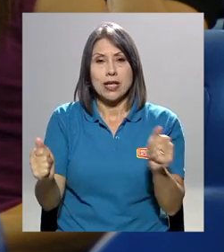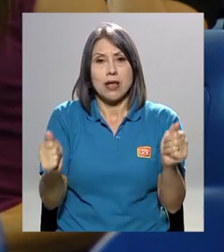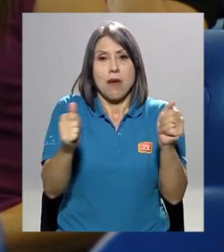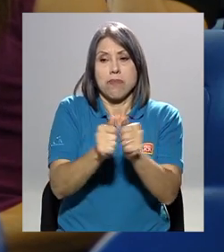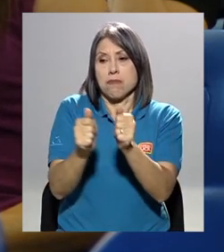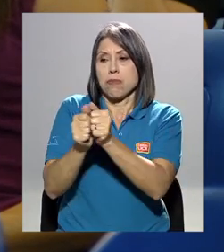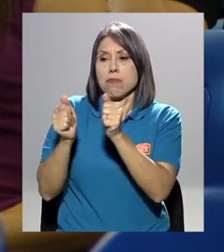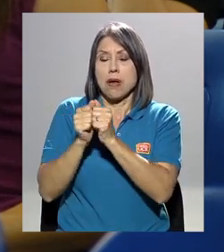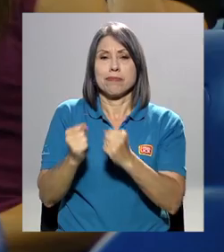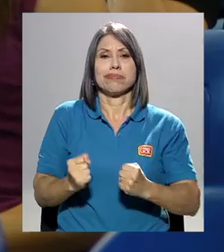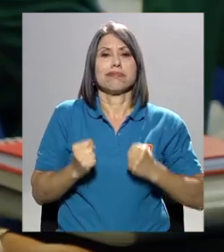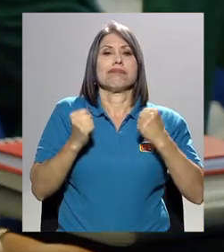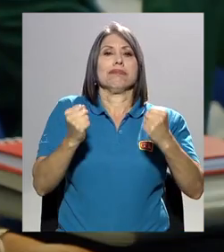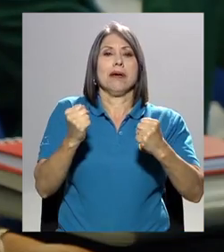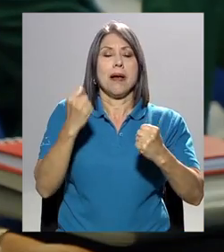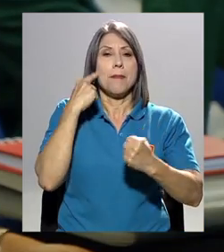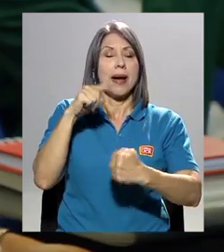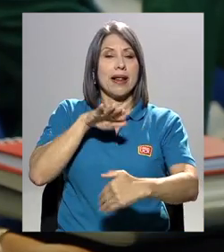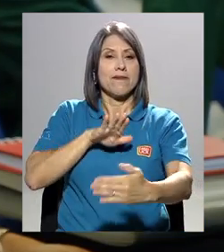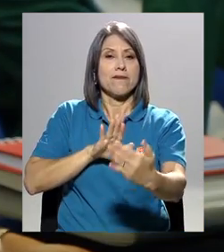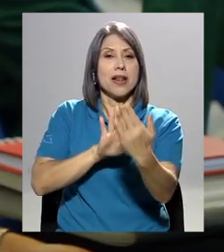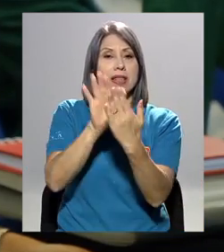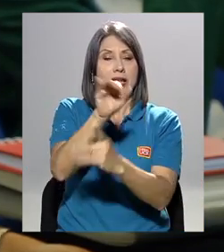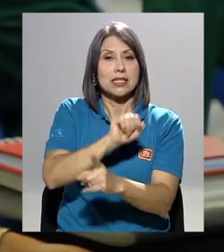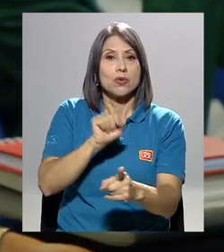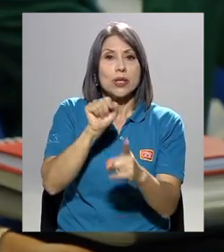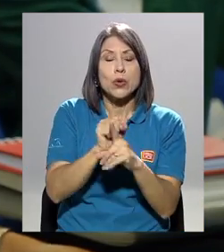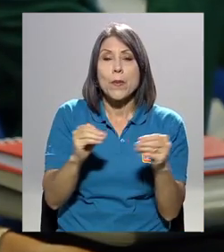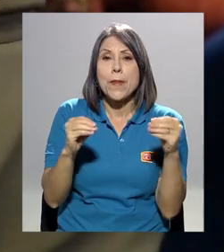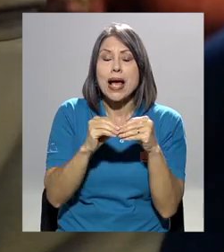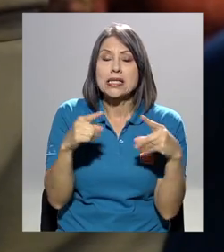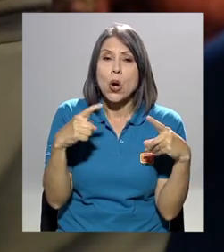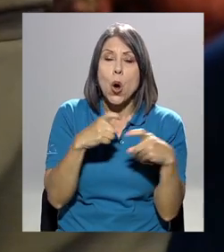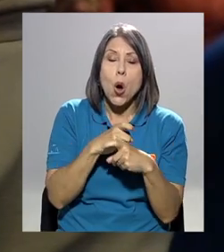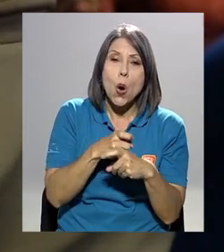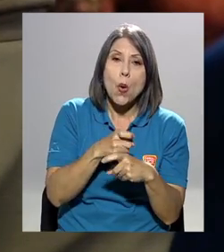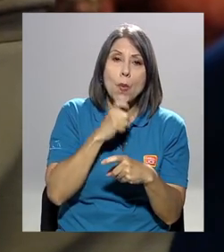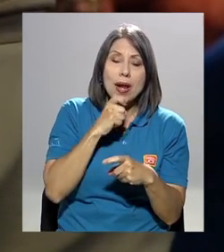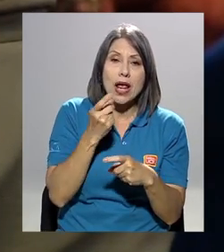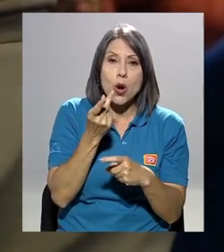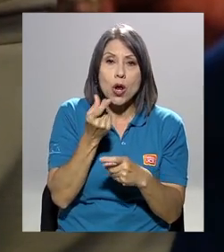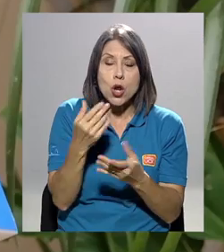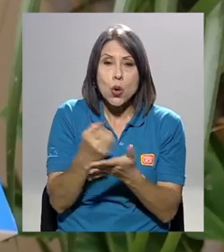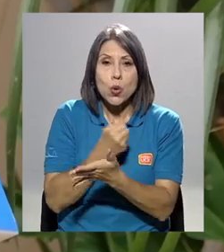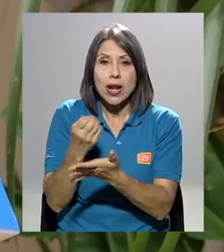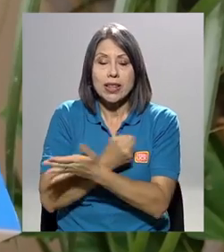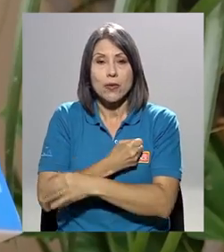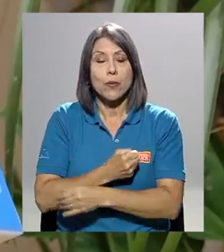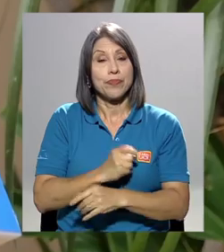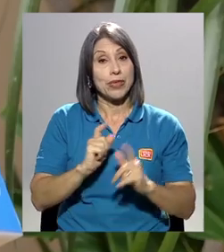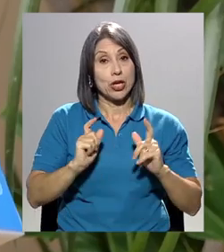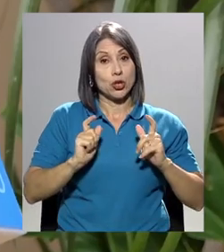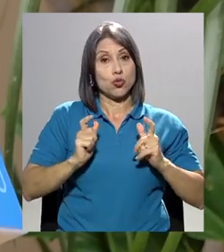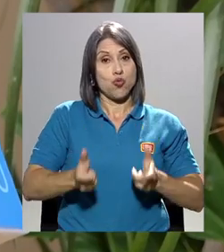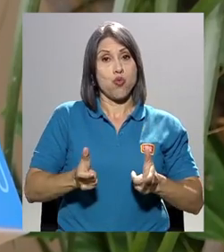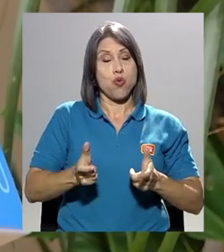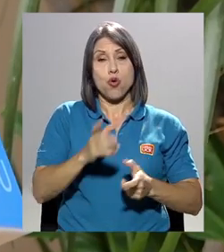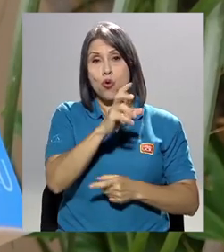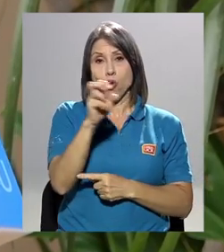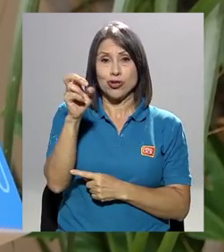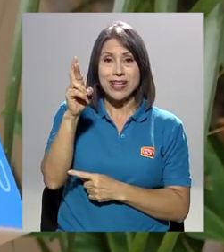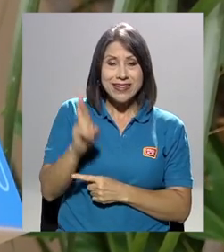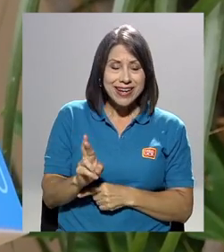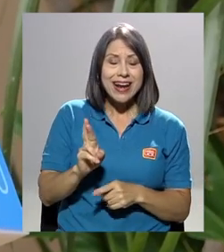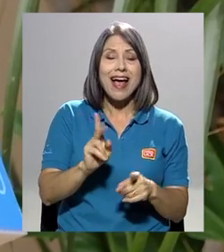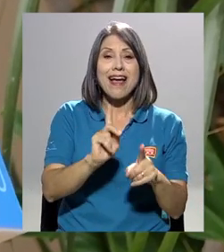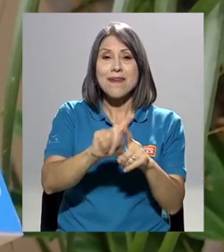hacer frente a un fenómeno cada vez más complejo y lucrativo. Por fortuna, Costa Rica tiene la fortaleza en que